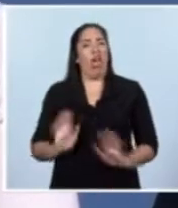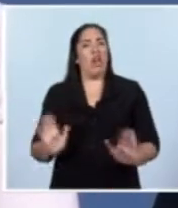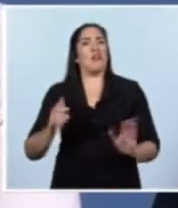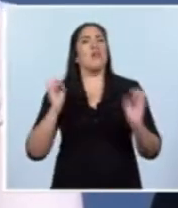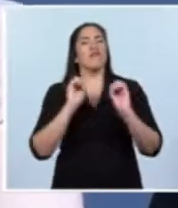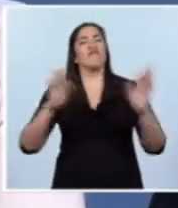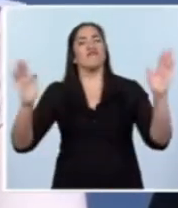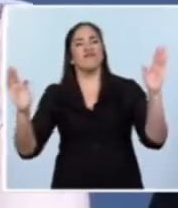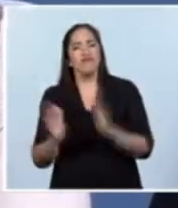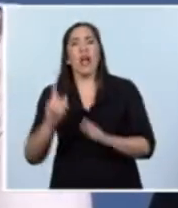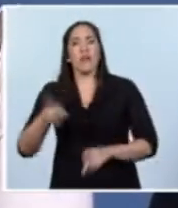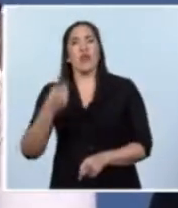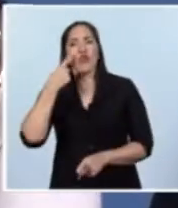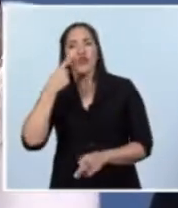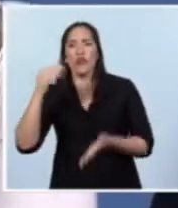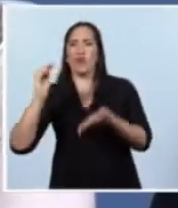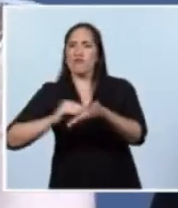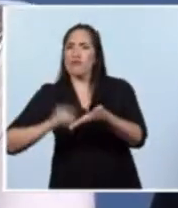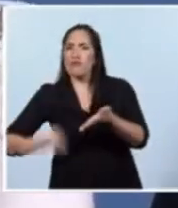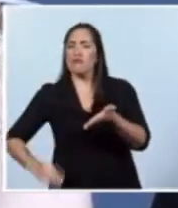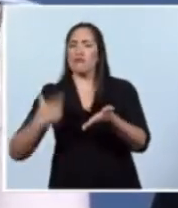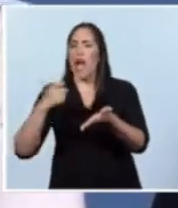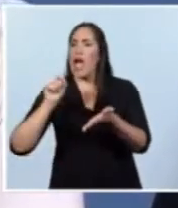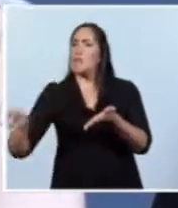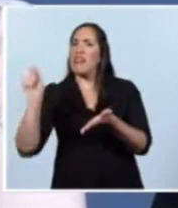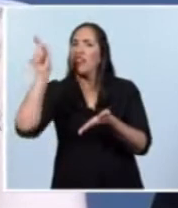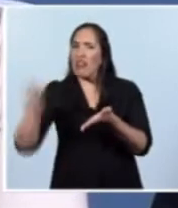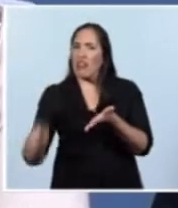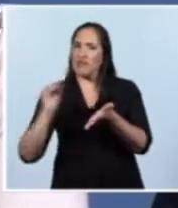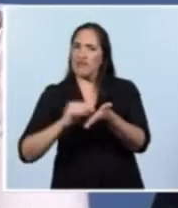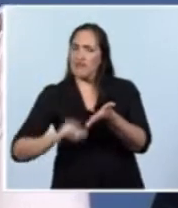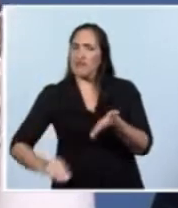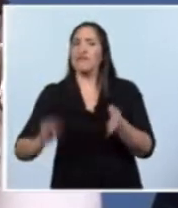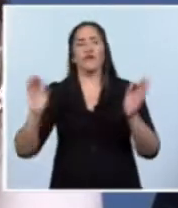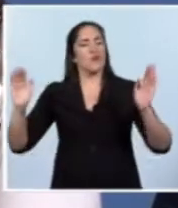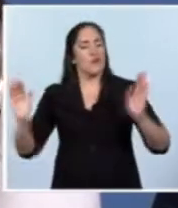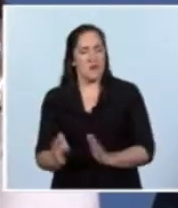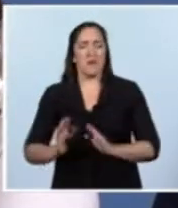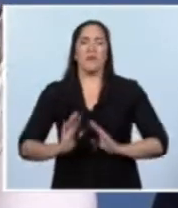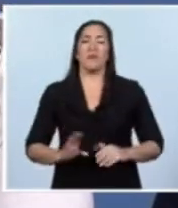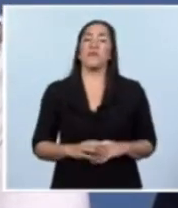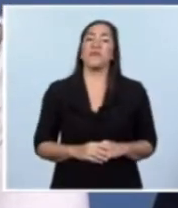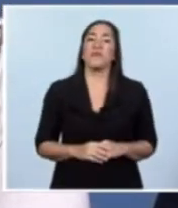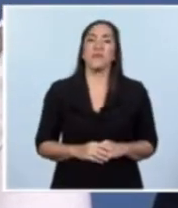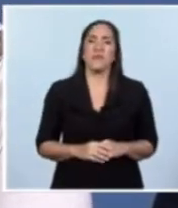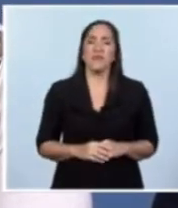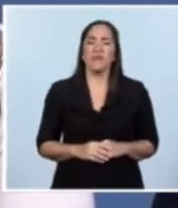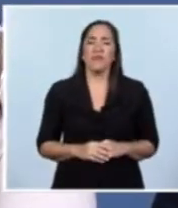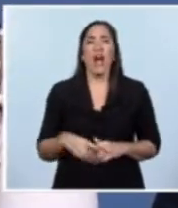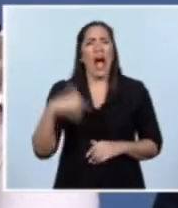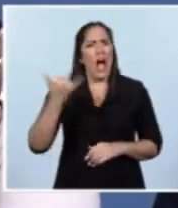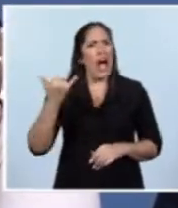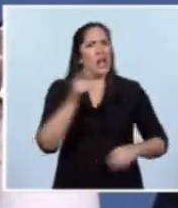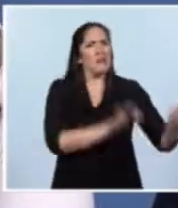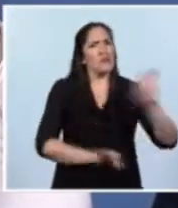registro y la fiscalización. Respecto a esto también queremos hoy impulsar, porque sabemos que hay proyectos